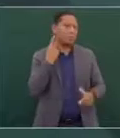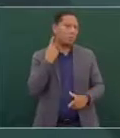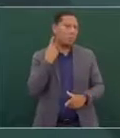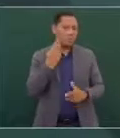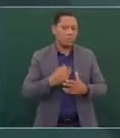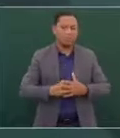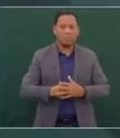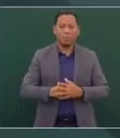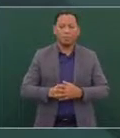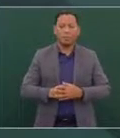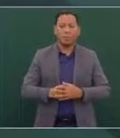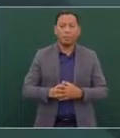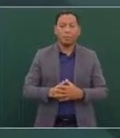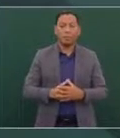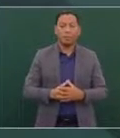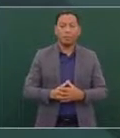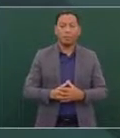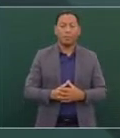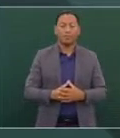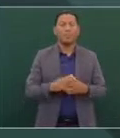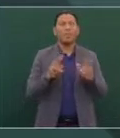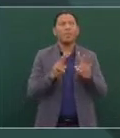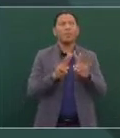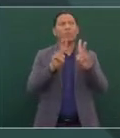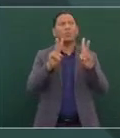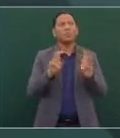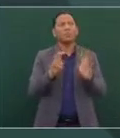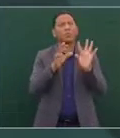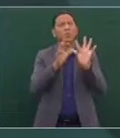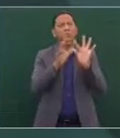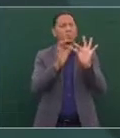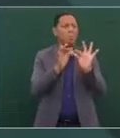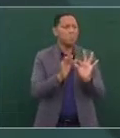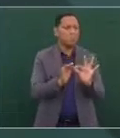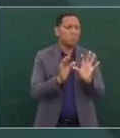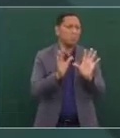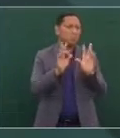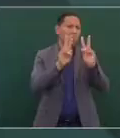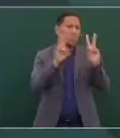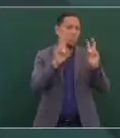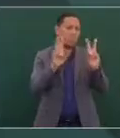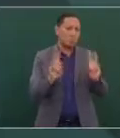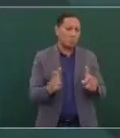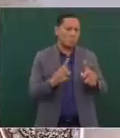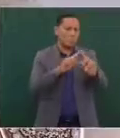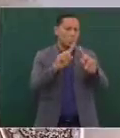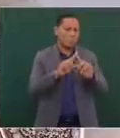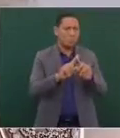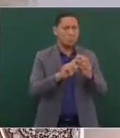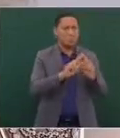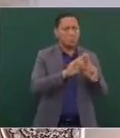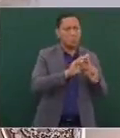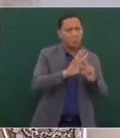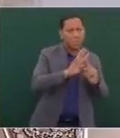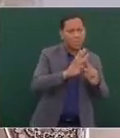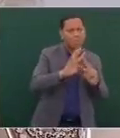tocamos varios asuntos, migración,